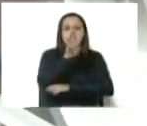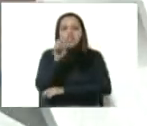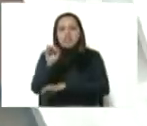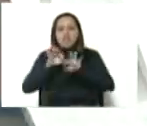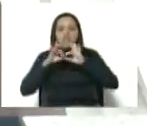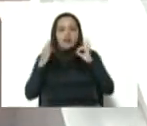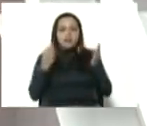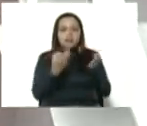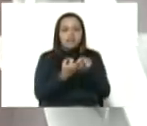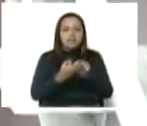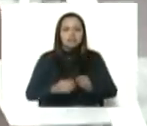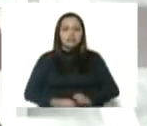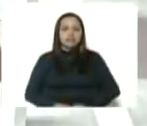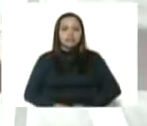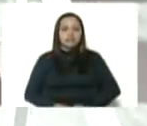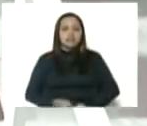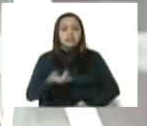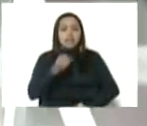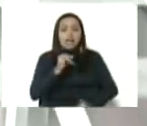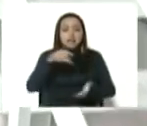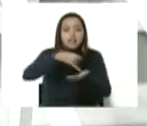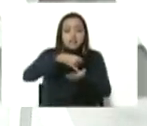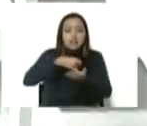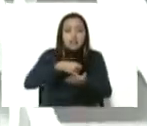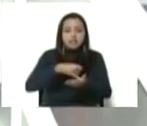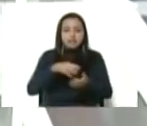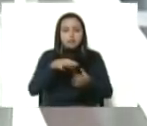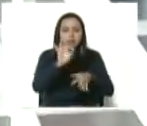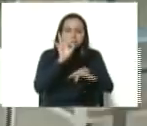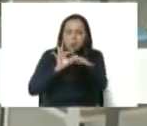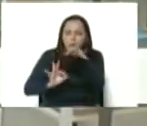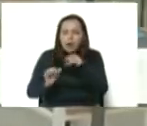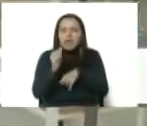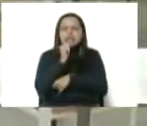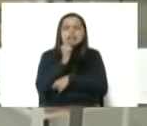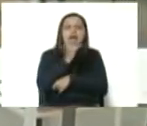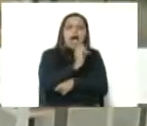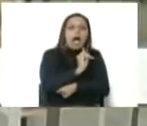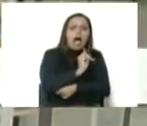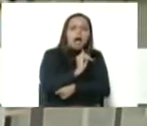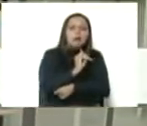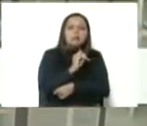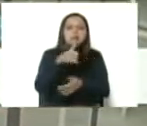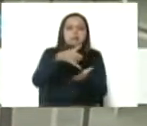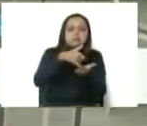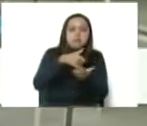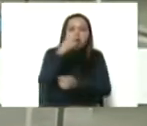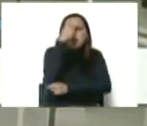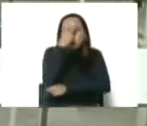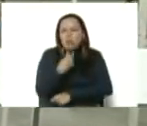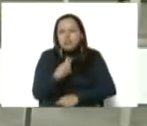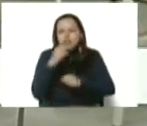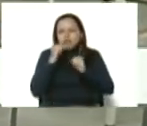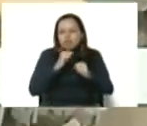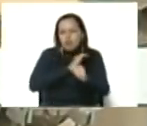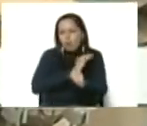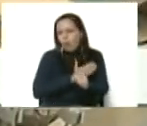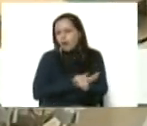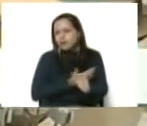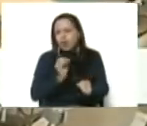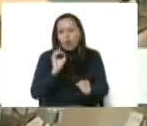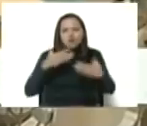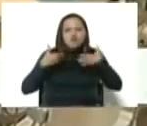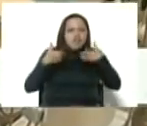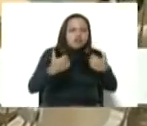en casos vulnerables. Hemos detectado cualquier cantidad de situaciones de extrema pobreza, situaciones de